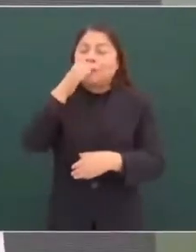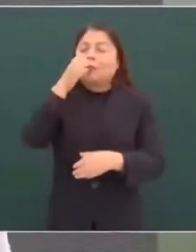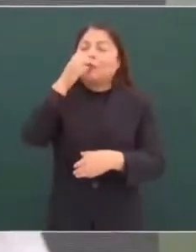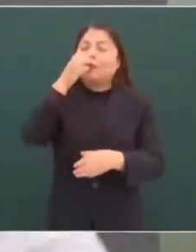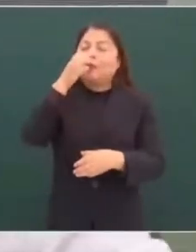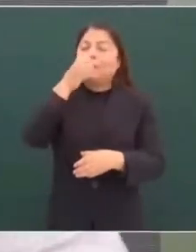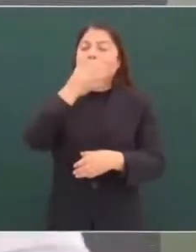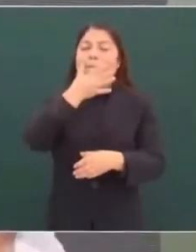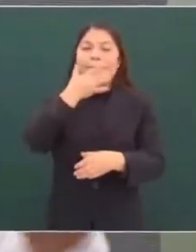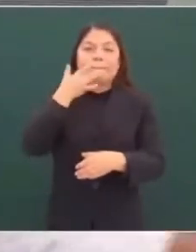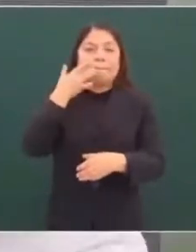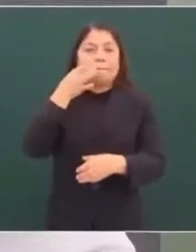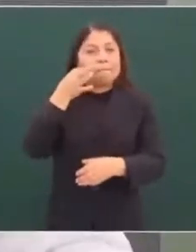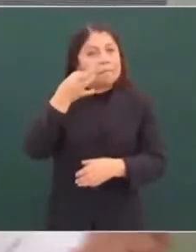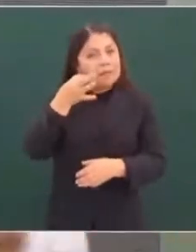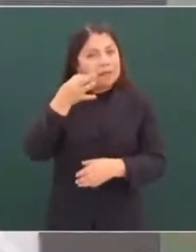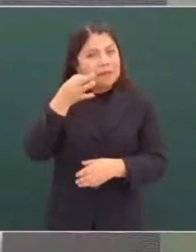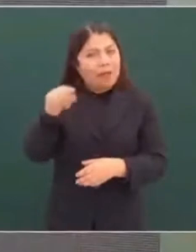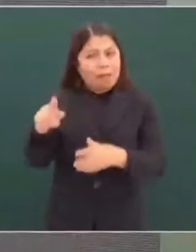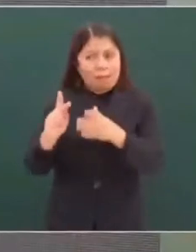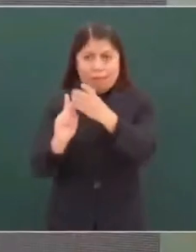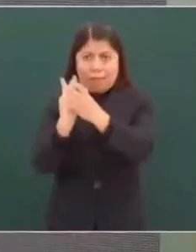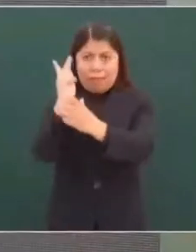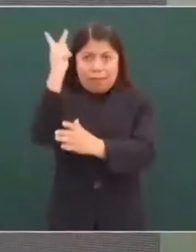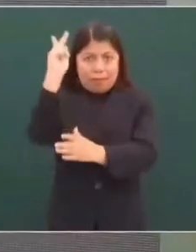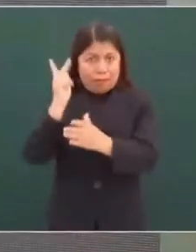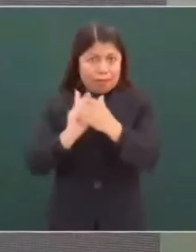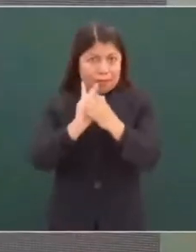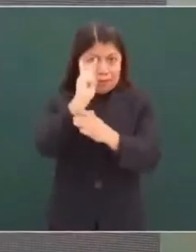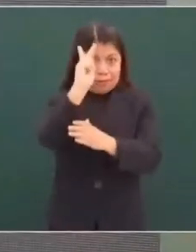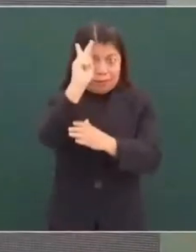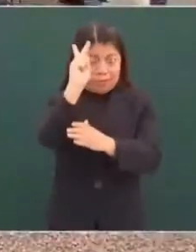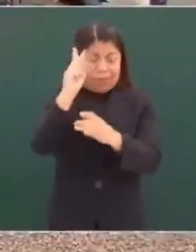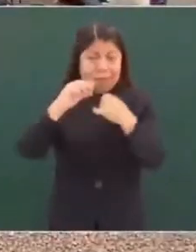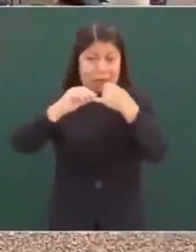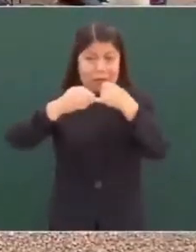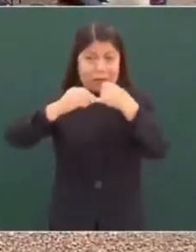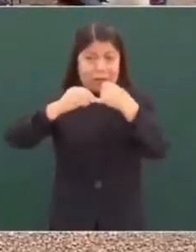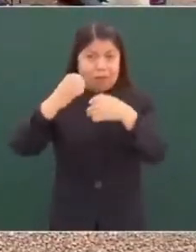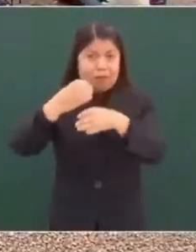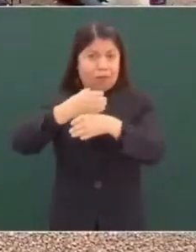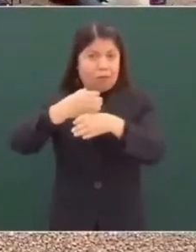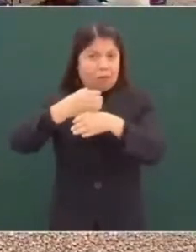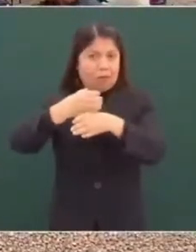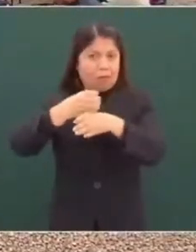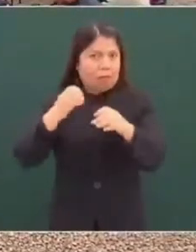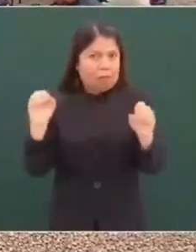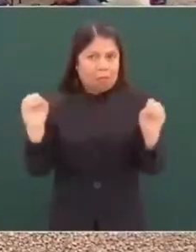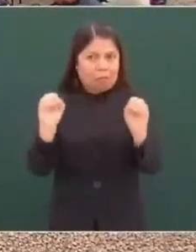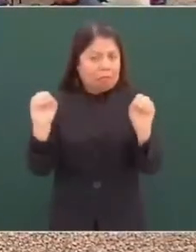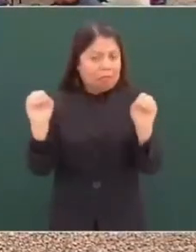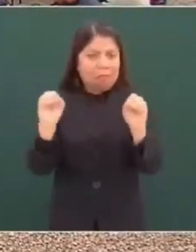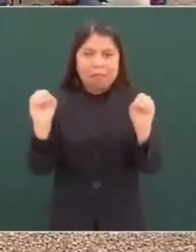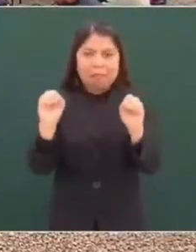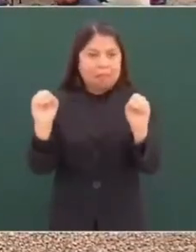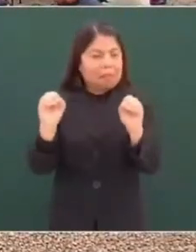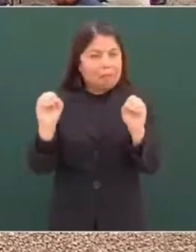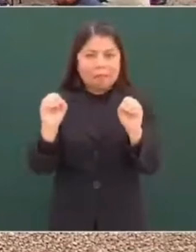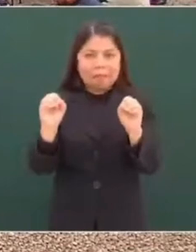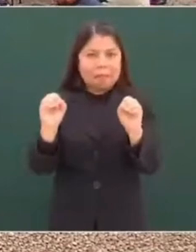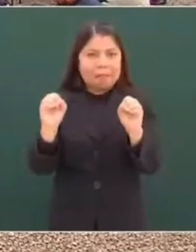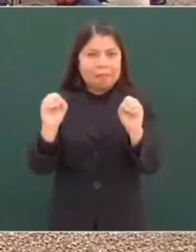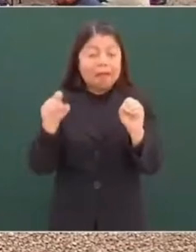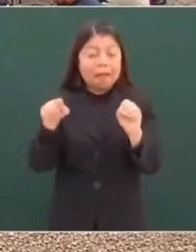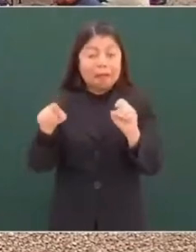Si no hay cafetales en Tulum, en Quintana Roo,